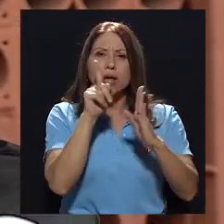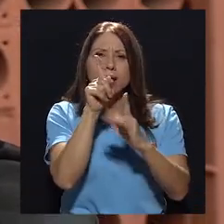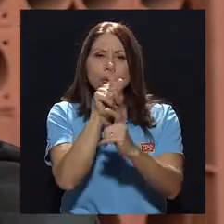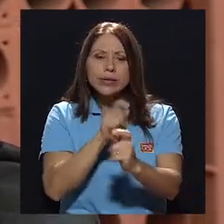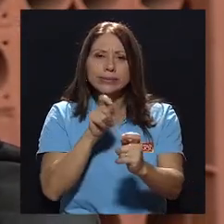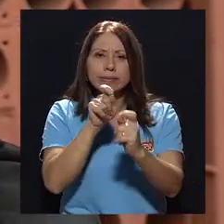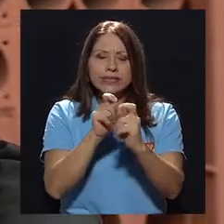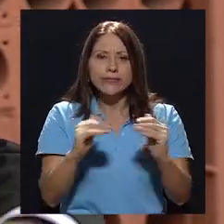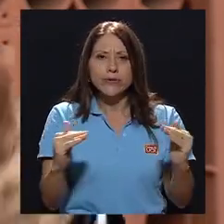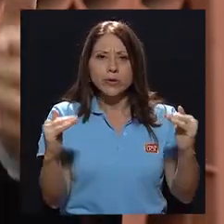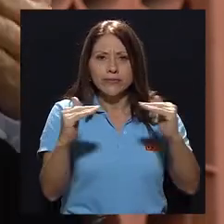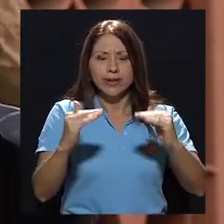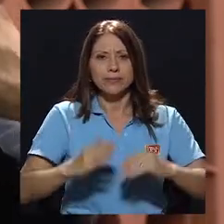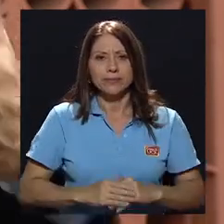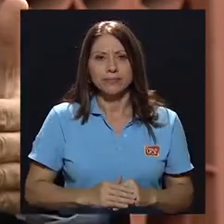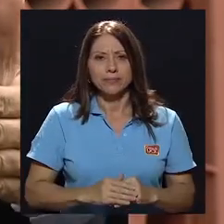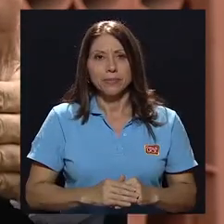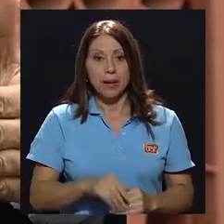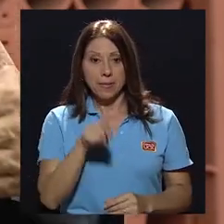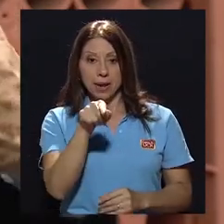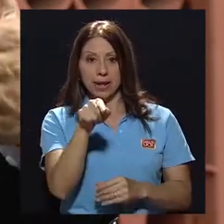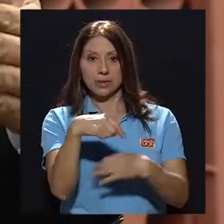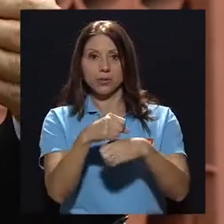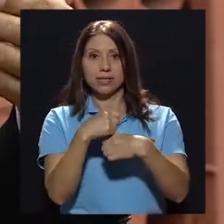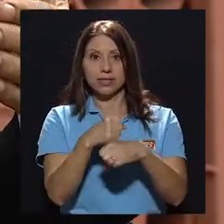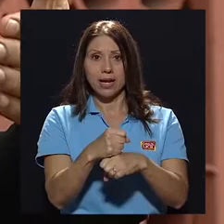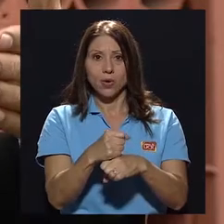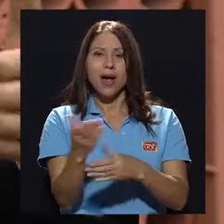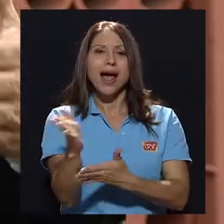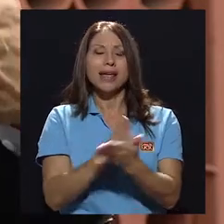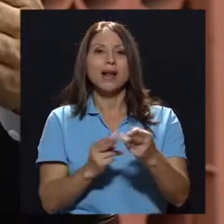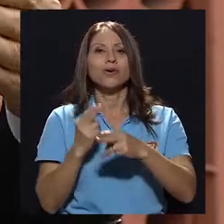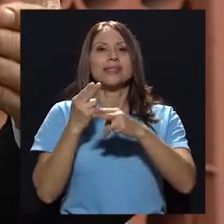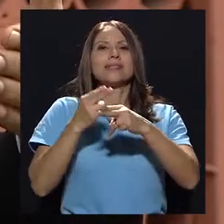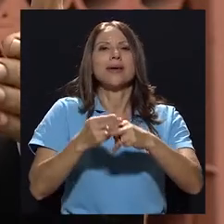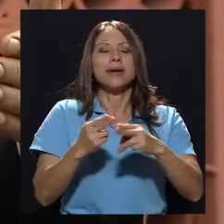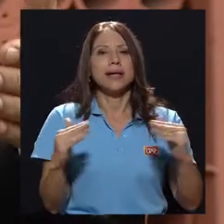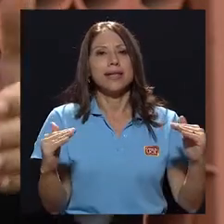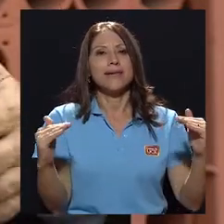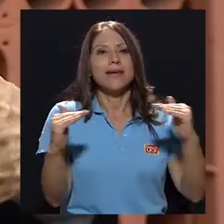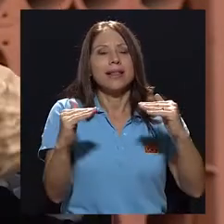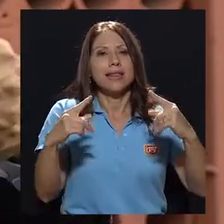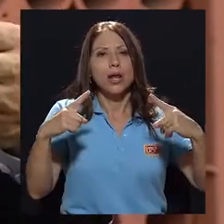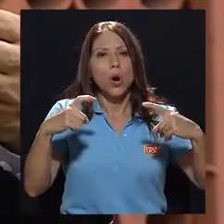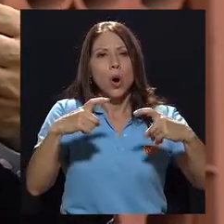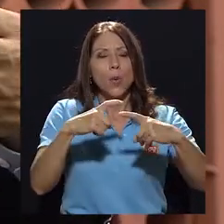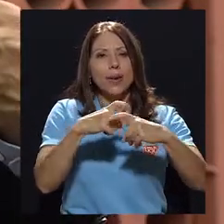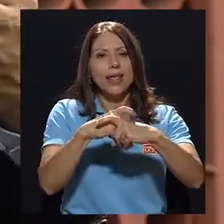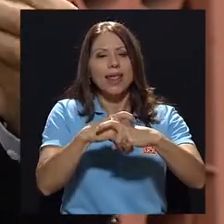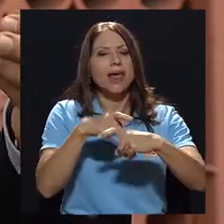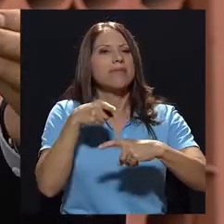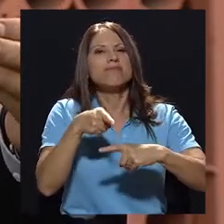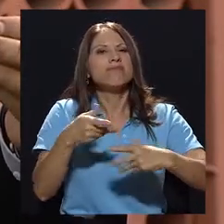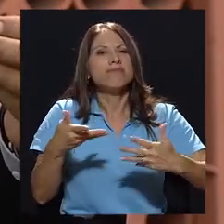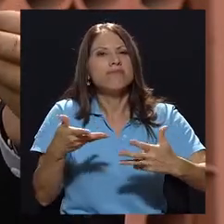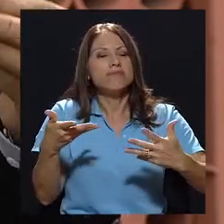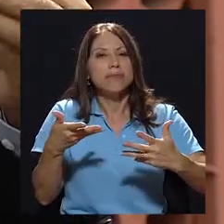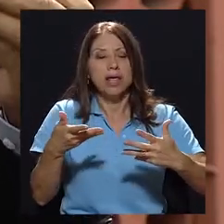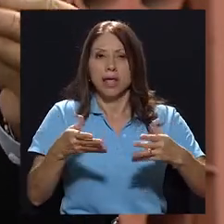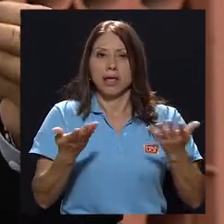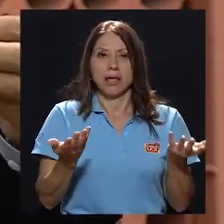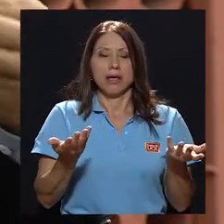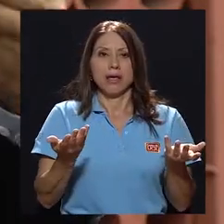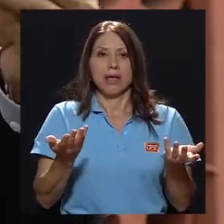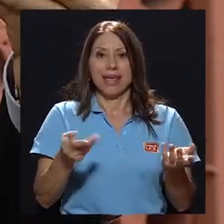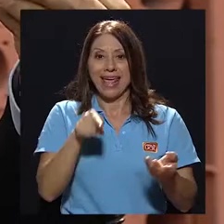determinado. Y para que se pueda hacer eso, existe lo que se llama el nivel de complejidad, que es la capacidad que